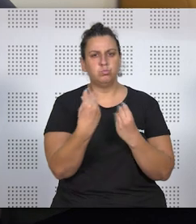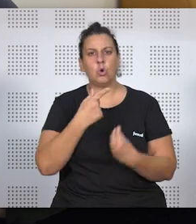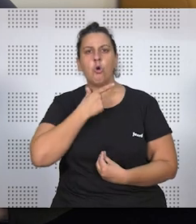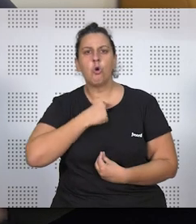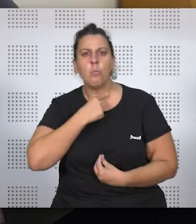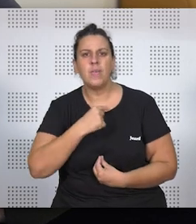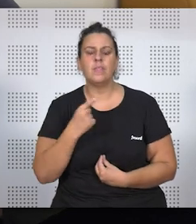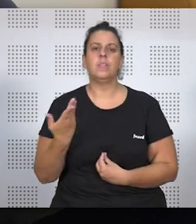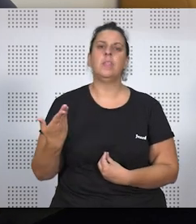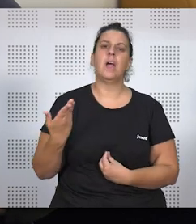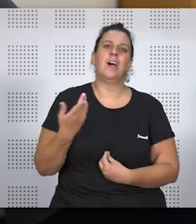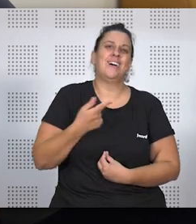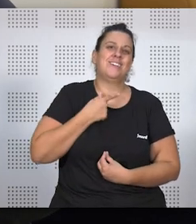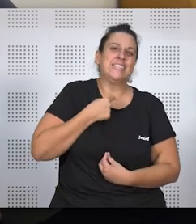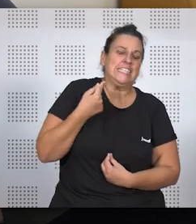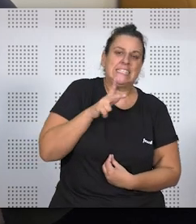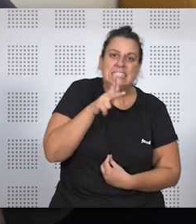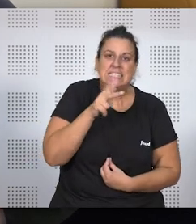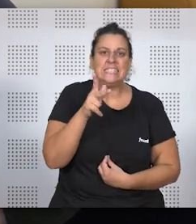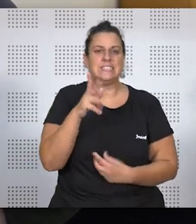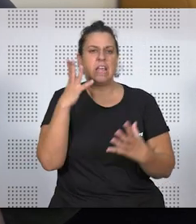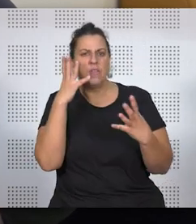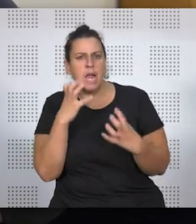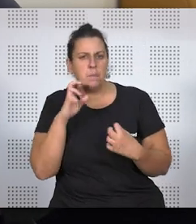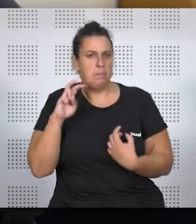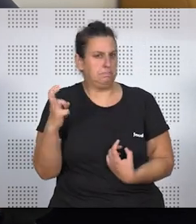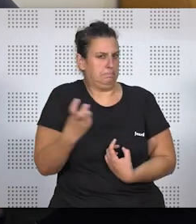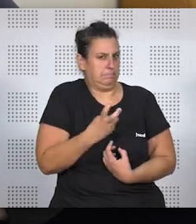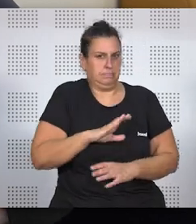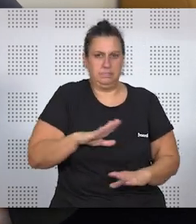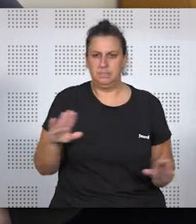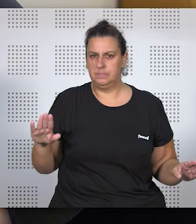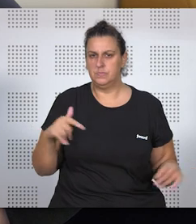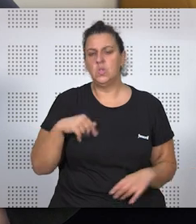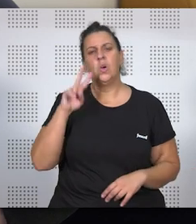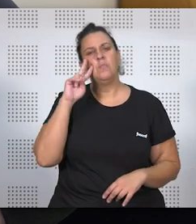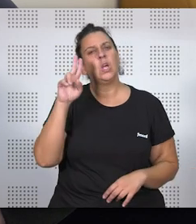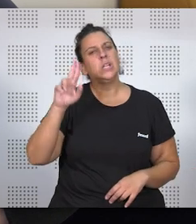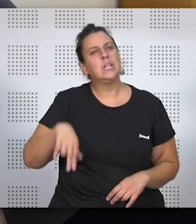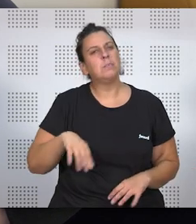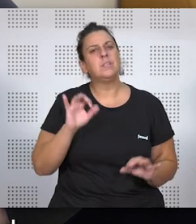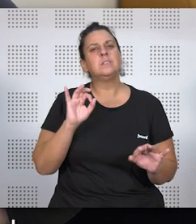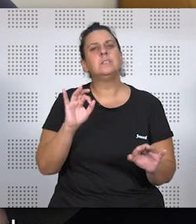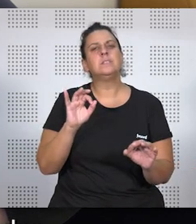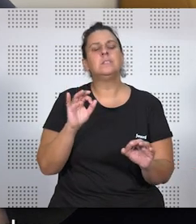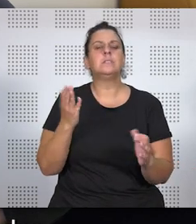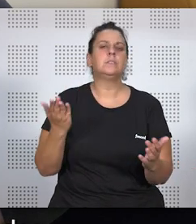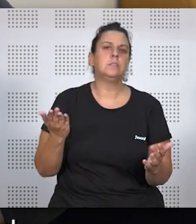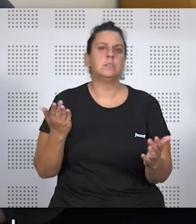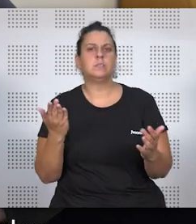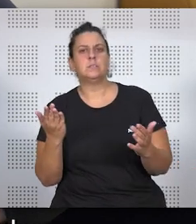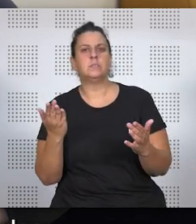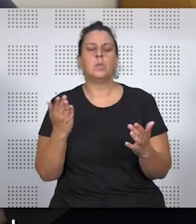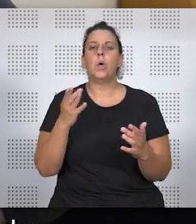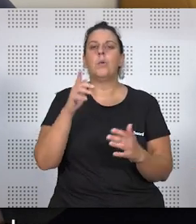comedia, desde la parodia, desde el drama, de todas partes, ¿no? Yo creo que hay una beta importantísima también, con la afiliación, con, por ejemplo, con